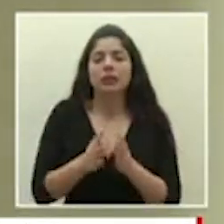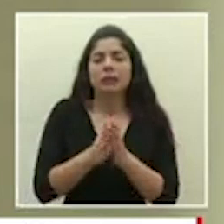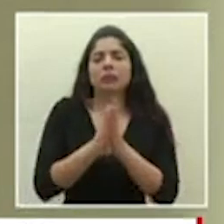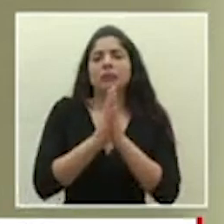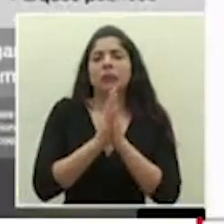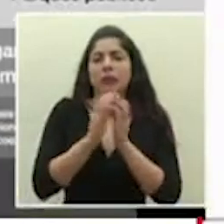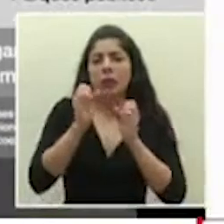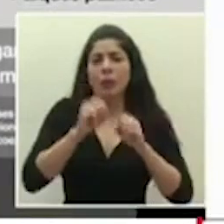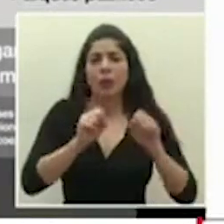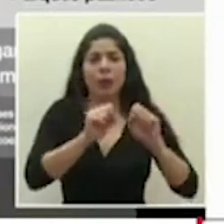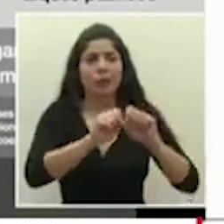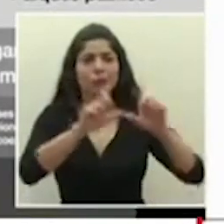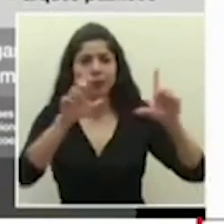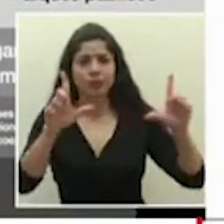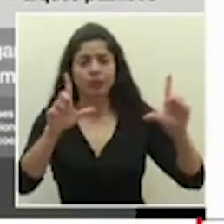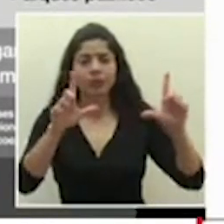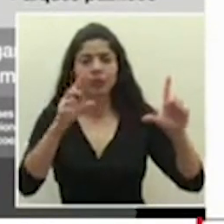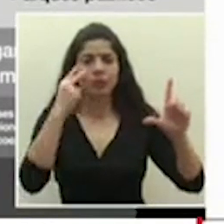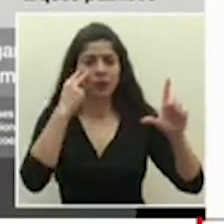pueden colocarme a la imagen en pantalla,